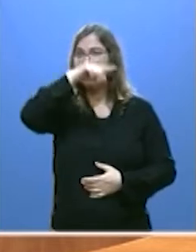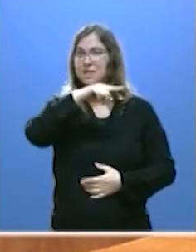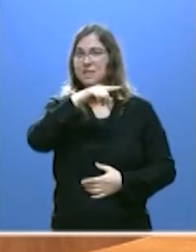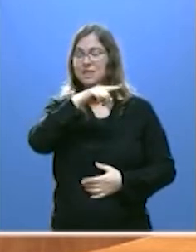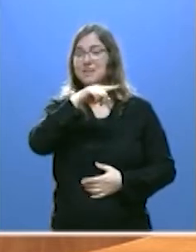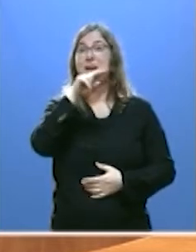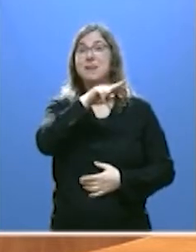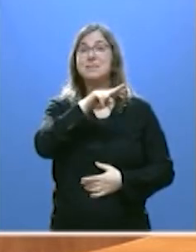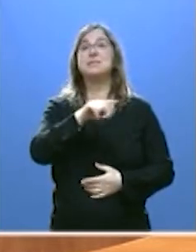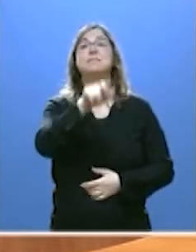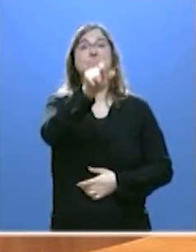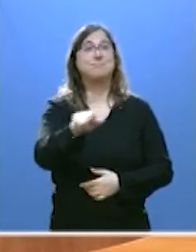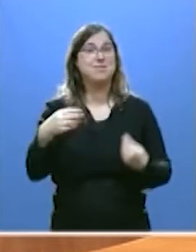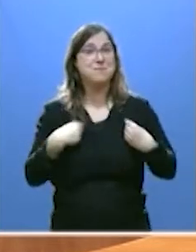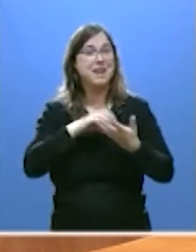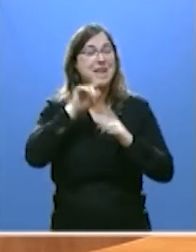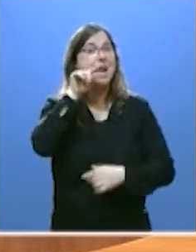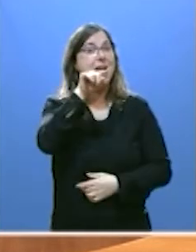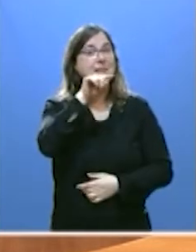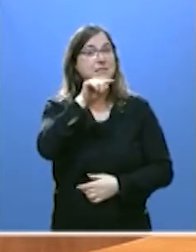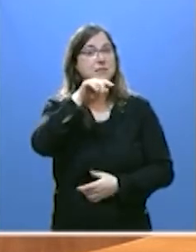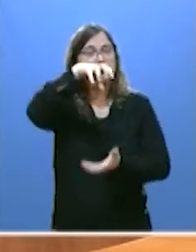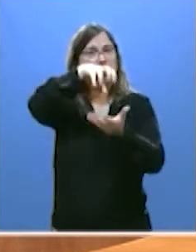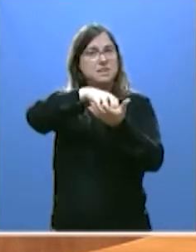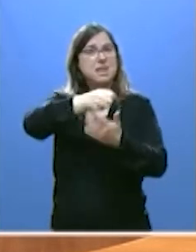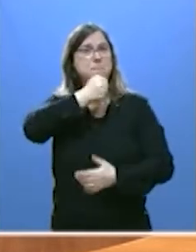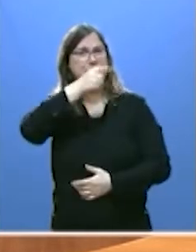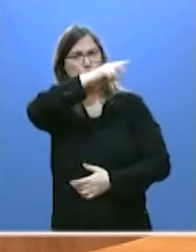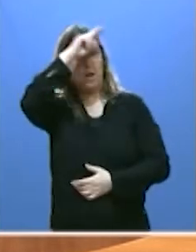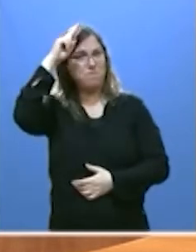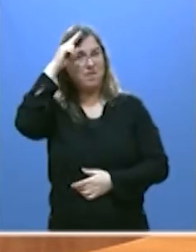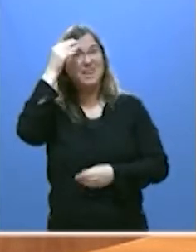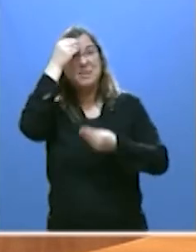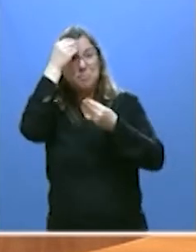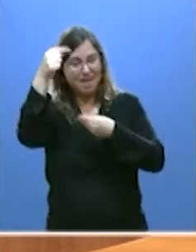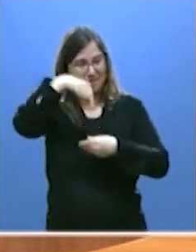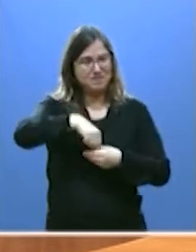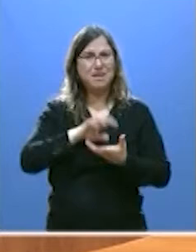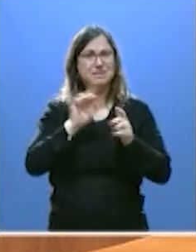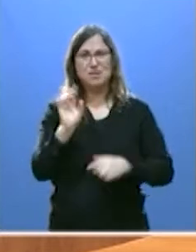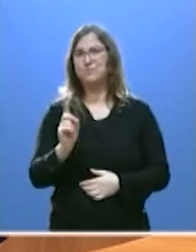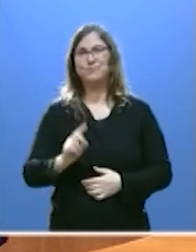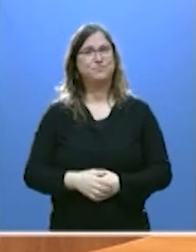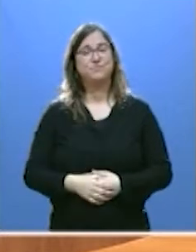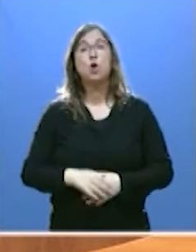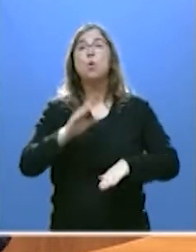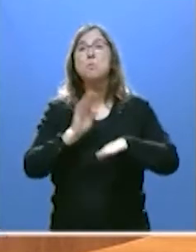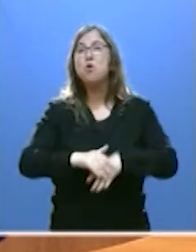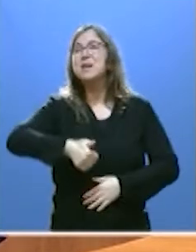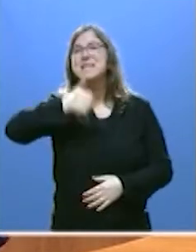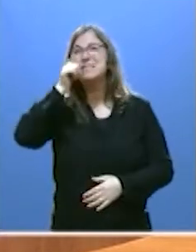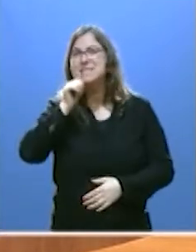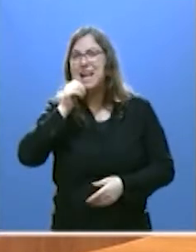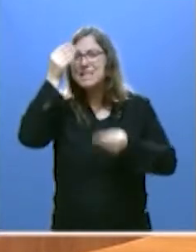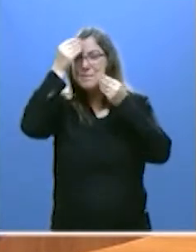señoras y señores de Castilla y León, allí en Ferraz no se piensa en Castilla y León. Porque Sánchez solo